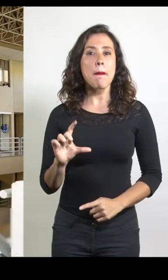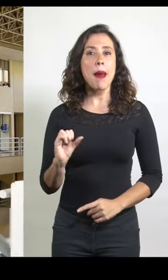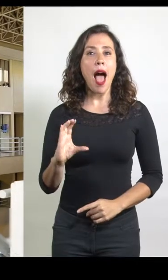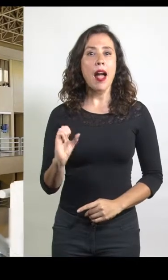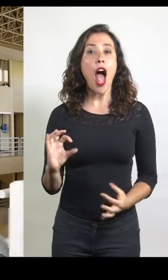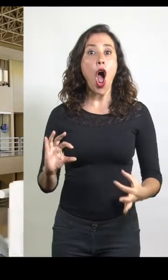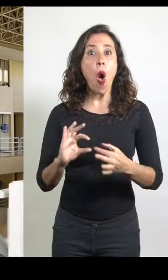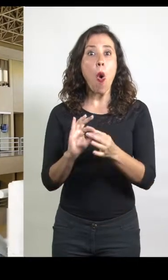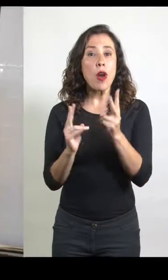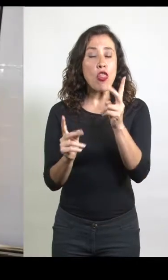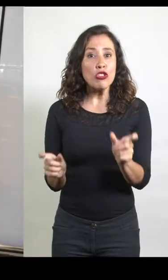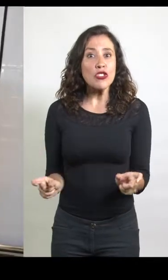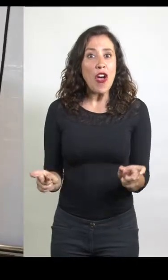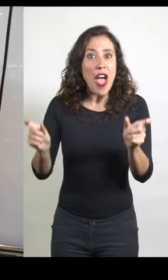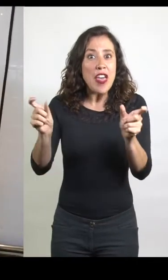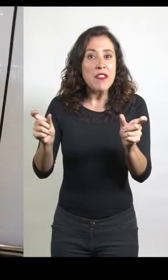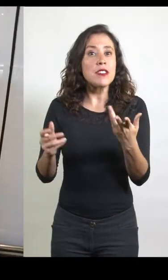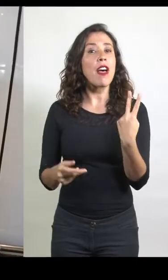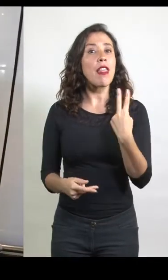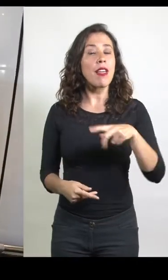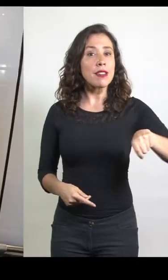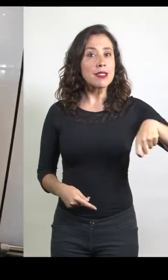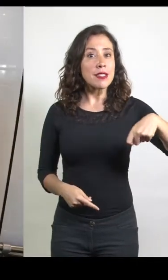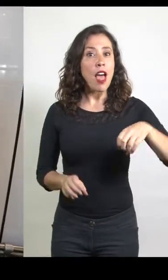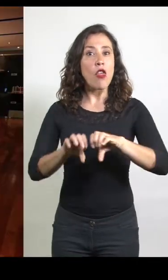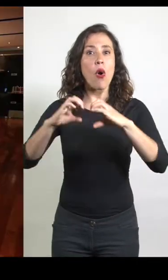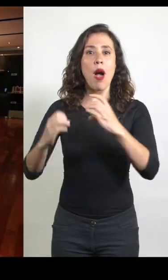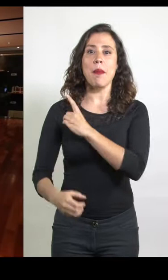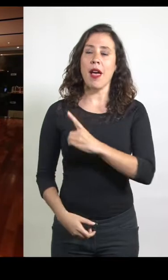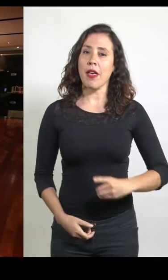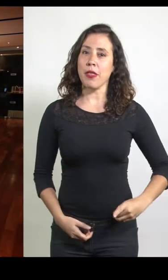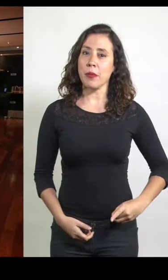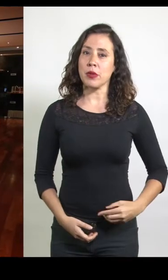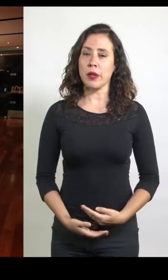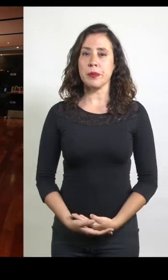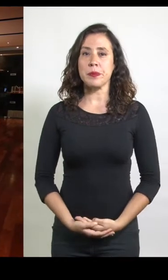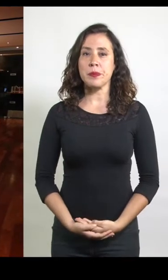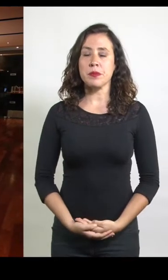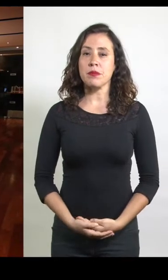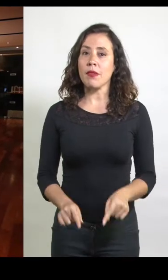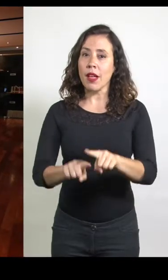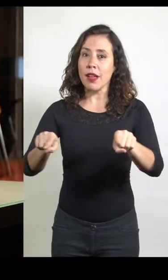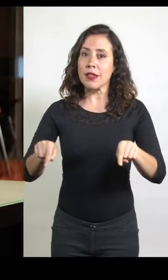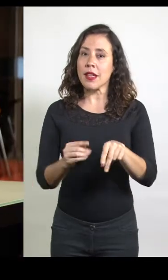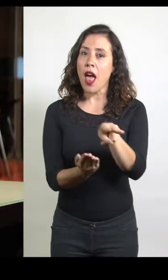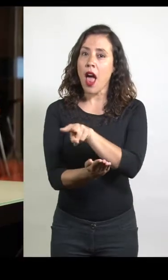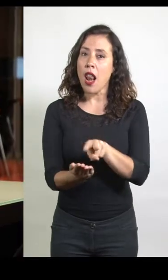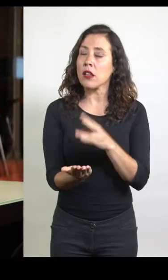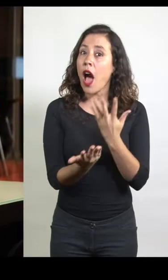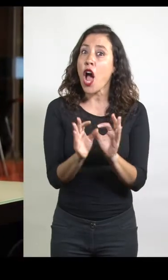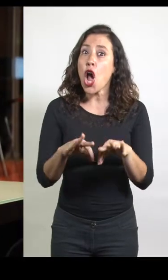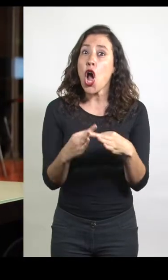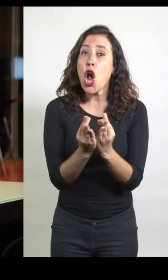que une ambas torres correspondientes al Senado y la Cámara de Diputados. Su sala de lectura cuenta con una